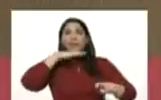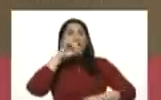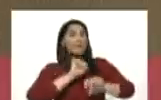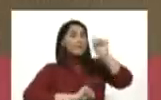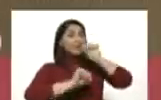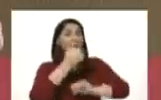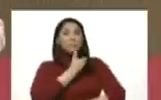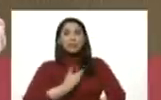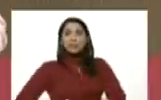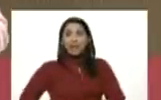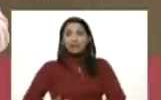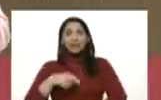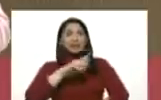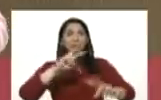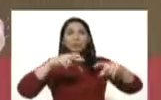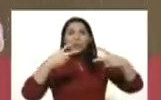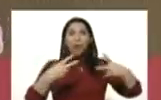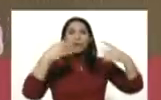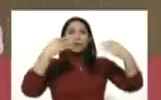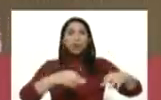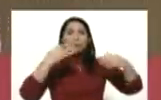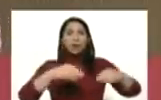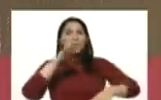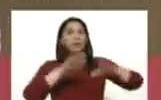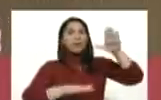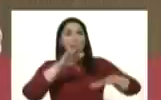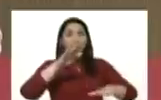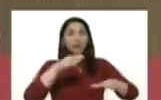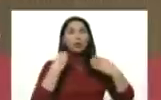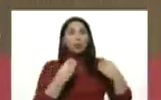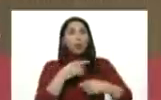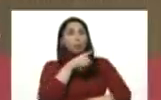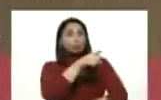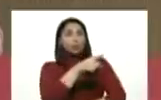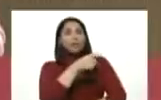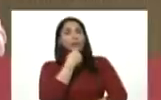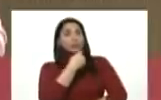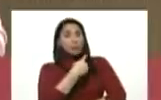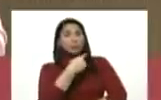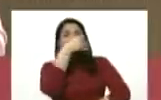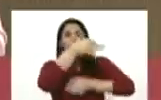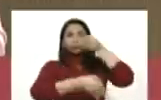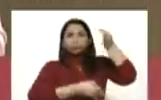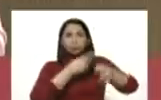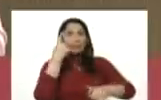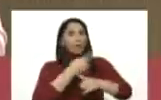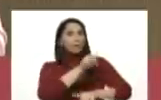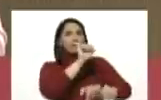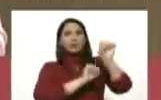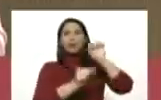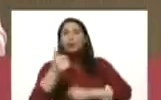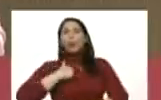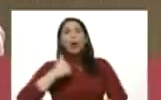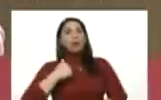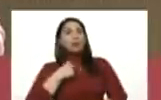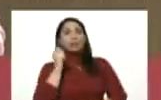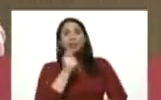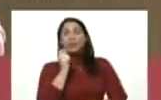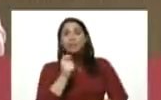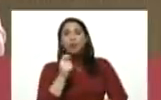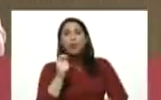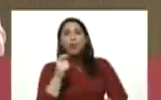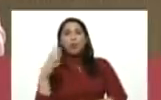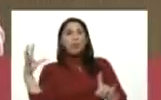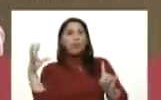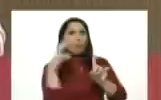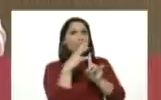Presidente, en esta nueva normalidad relativa, como usted bien lo ha señalado, hay que evitar cualquier tipo de acercamiento